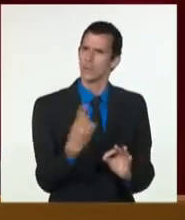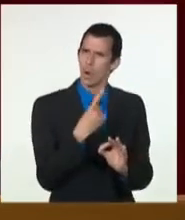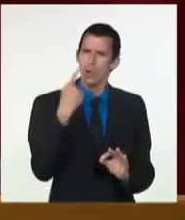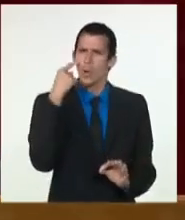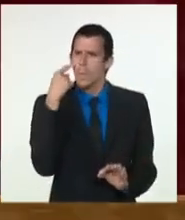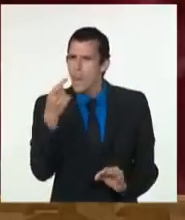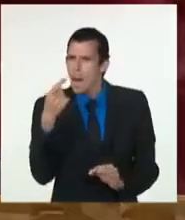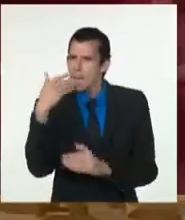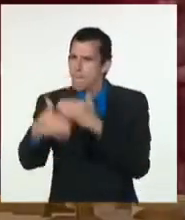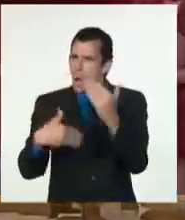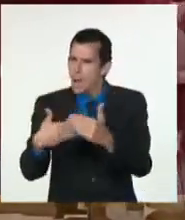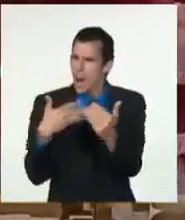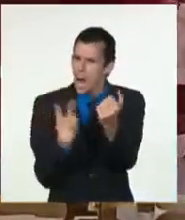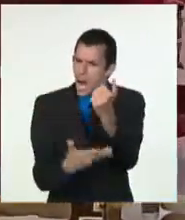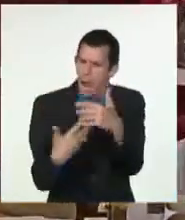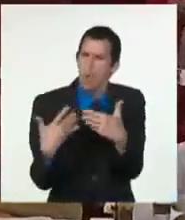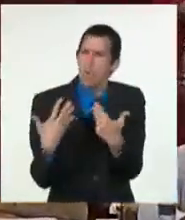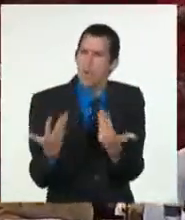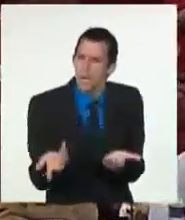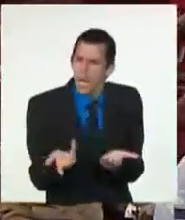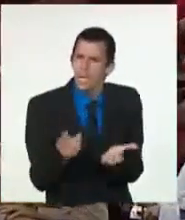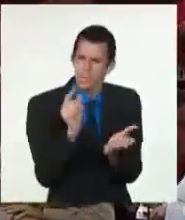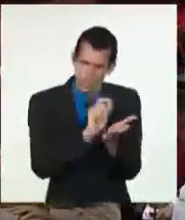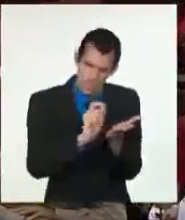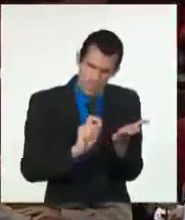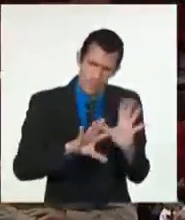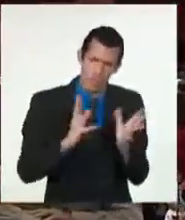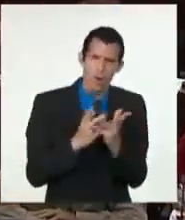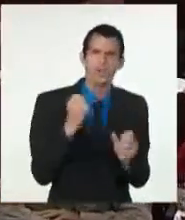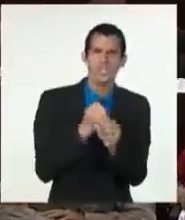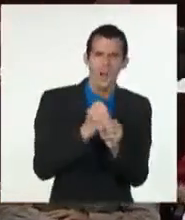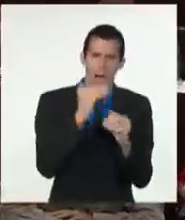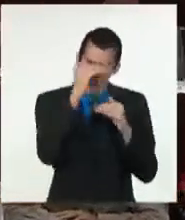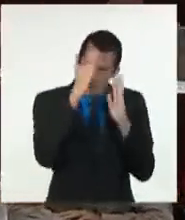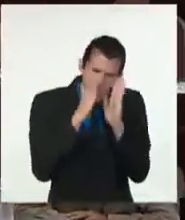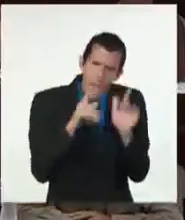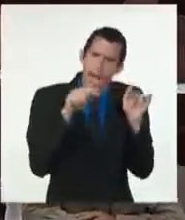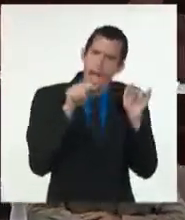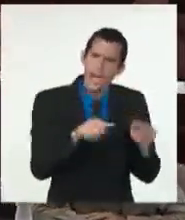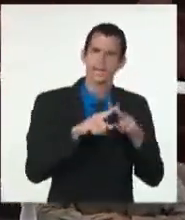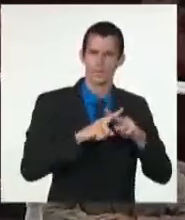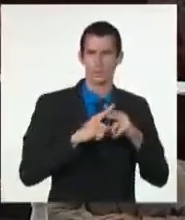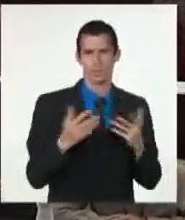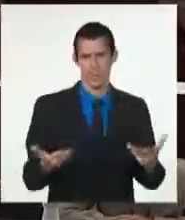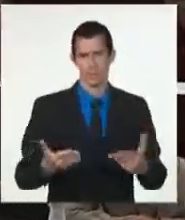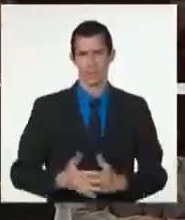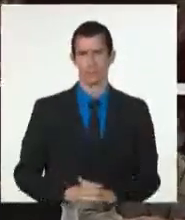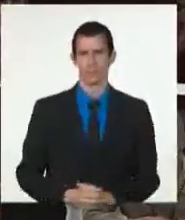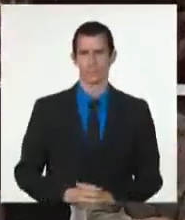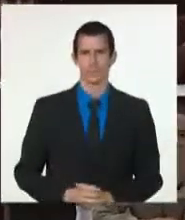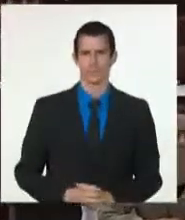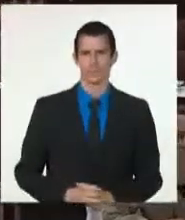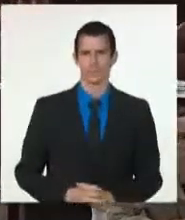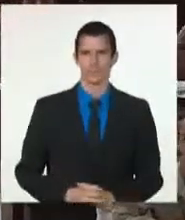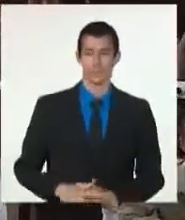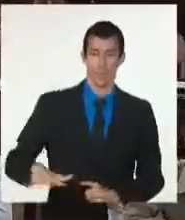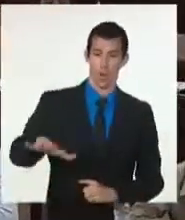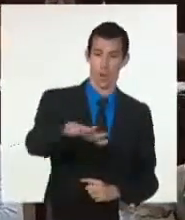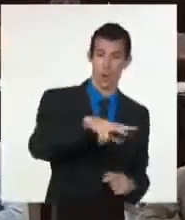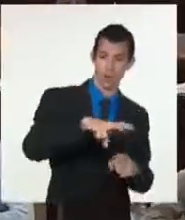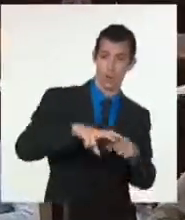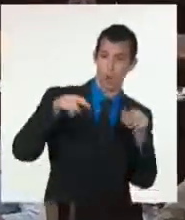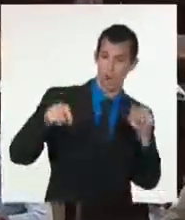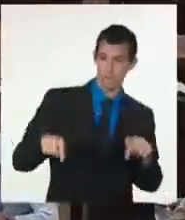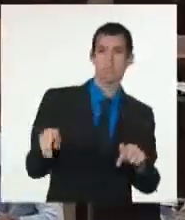asamblea, en sesión permanente, desconectada del pueblo que la eligió, no podría llamarse nunca del poder